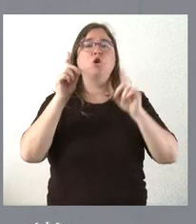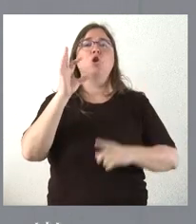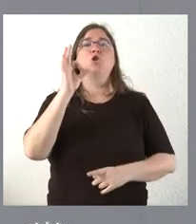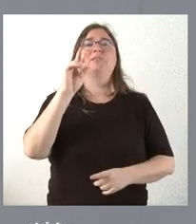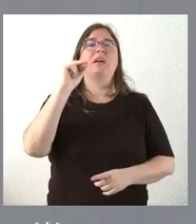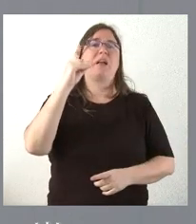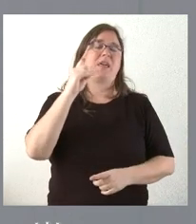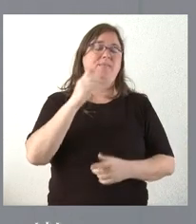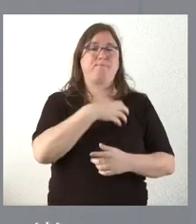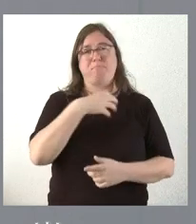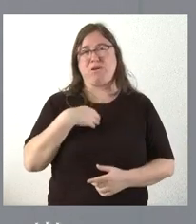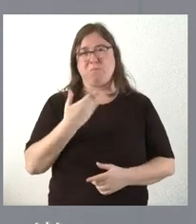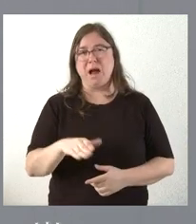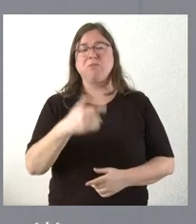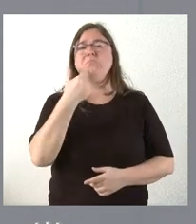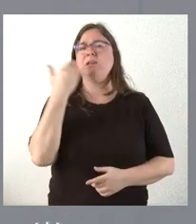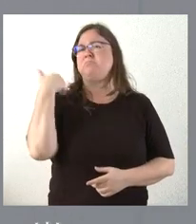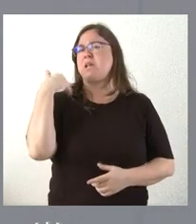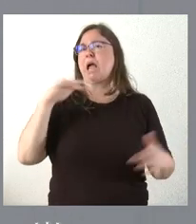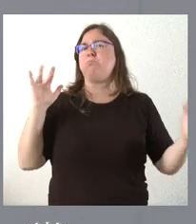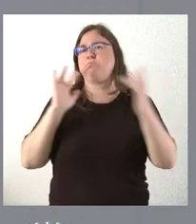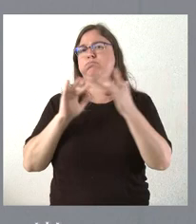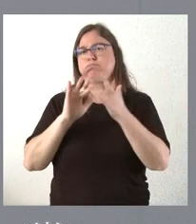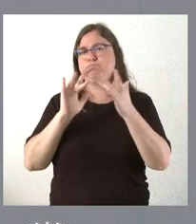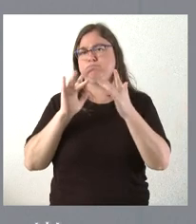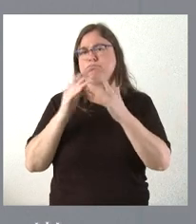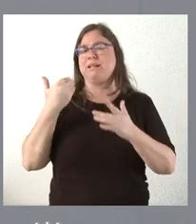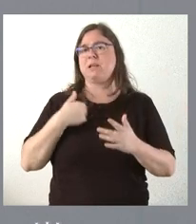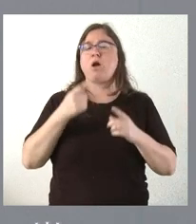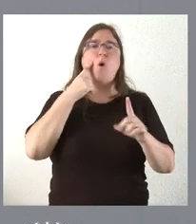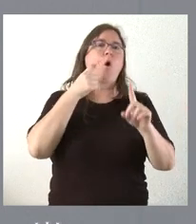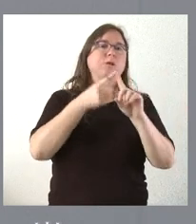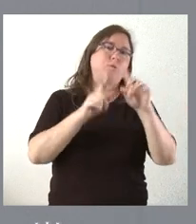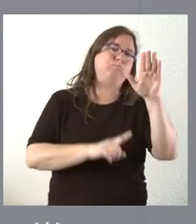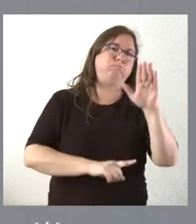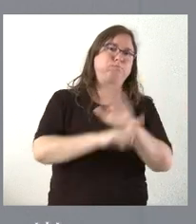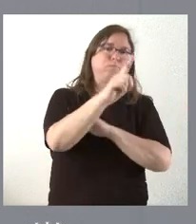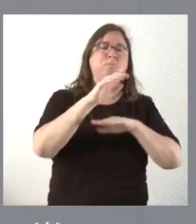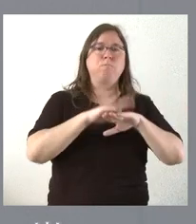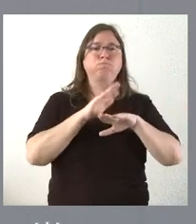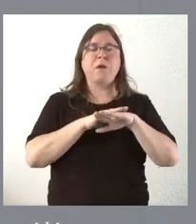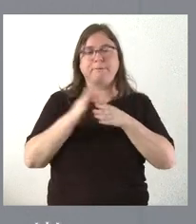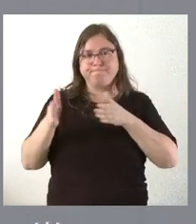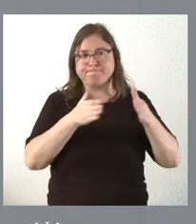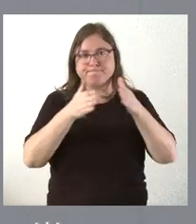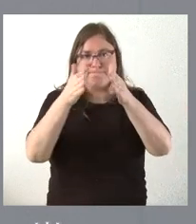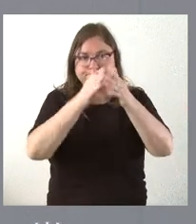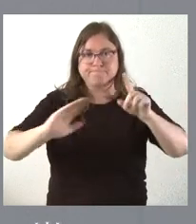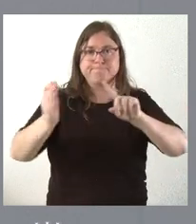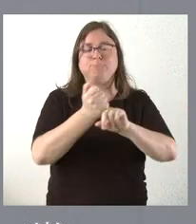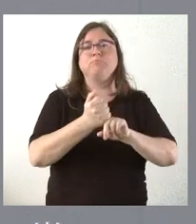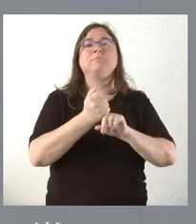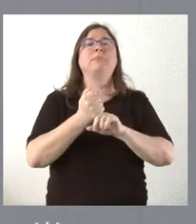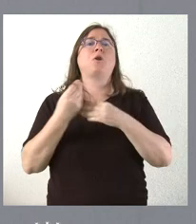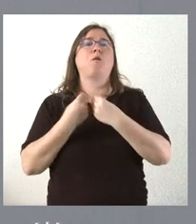saben ustedes que tenemos ya contactos desde hace algunos años para avanzar en esta dirección y para trabajar con el Sareb